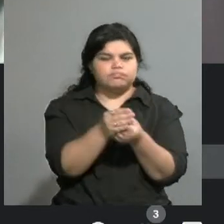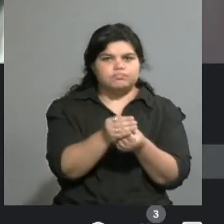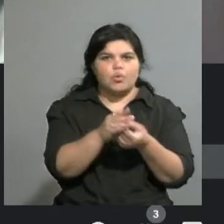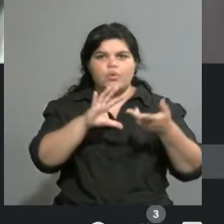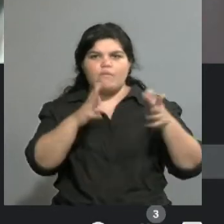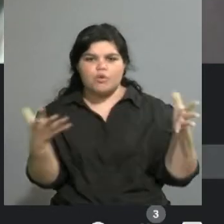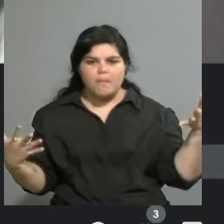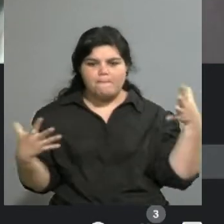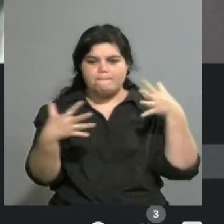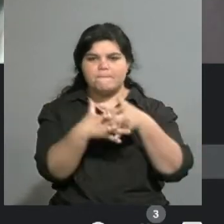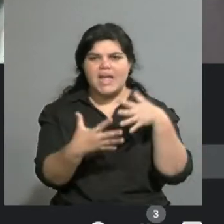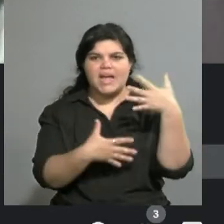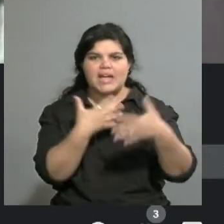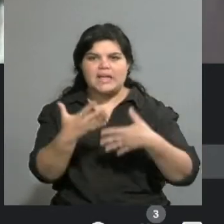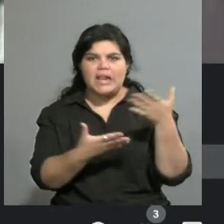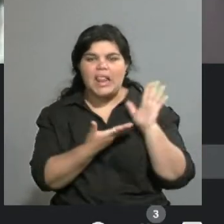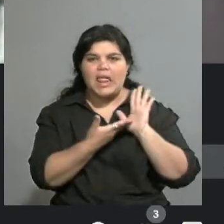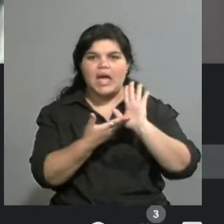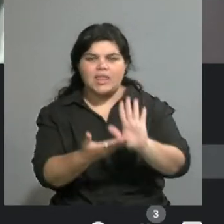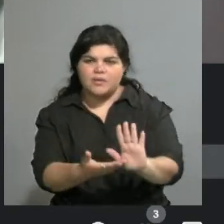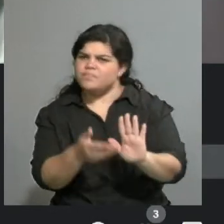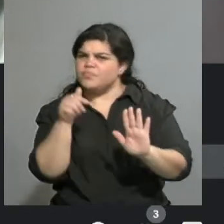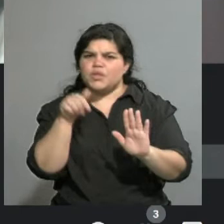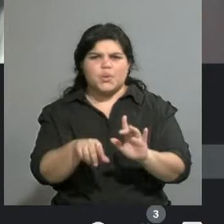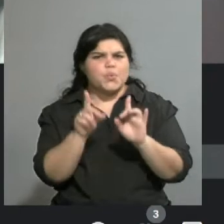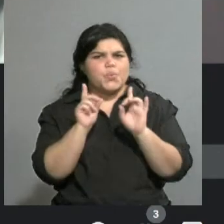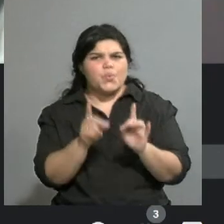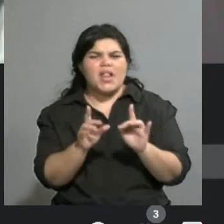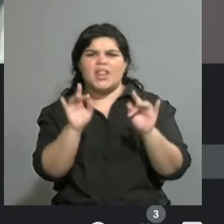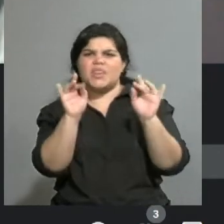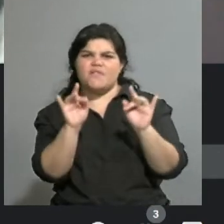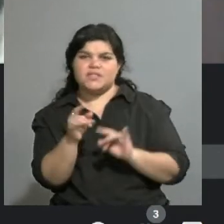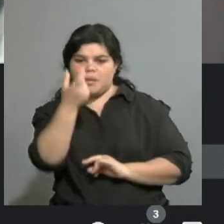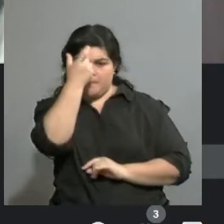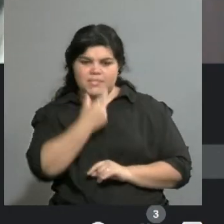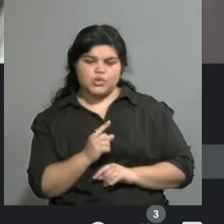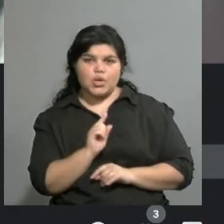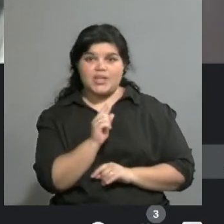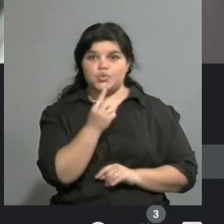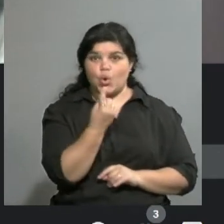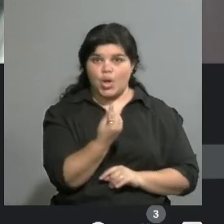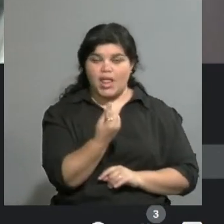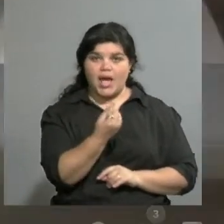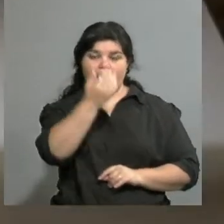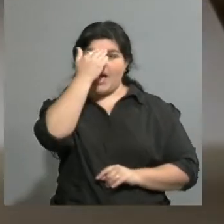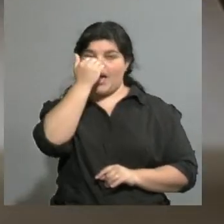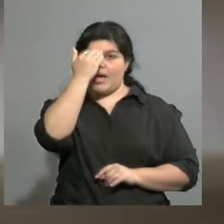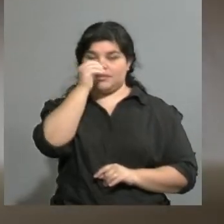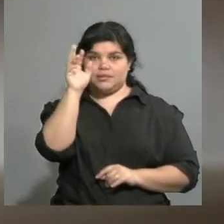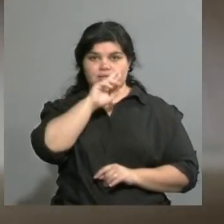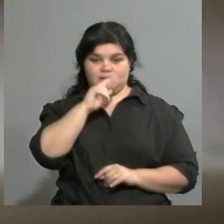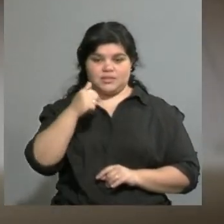porque también es complejo abordar un unipersonal en donde la actriz está